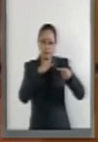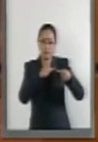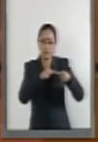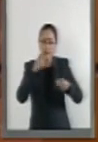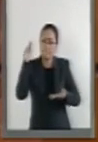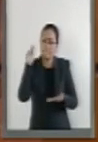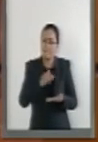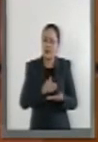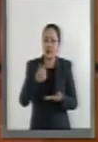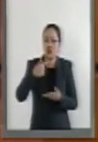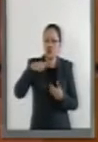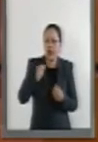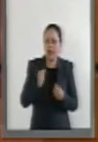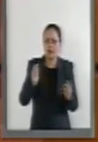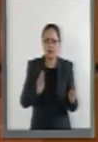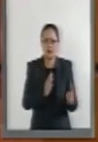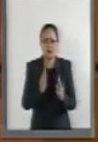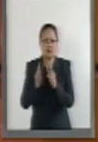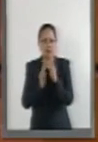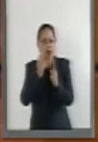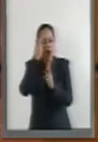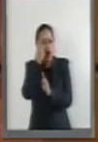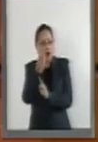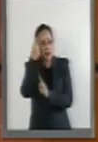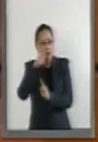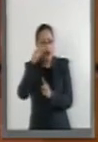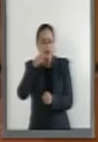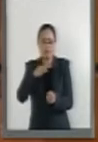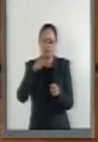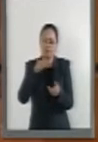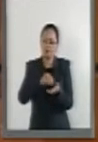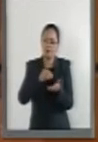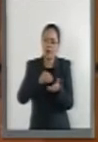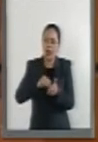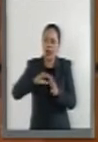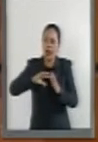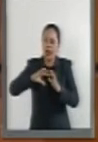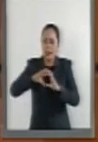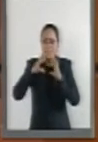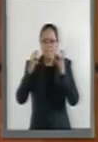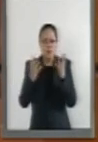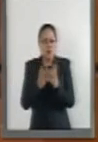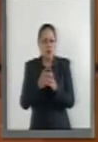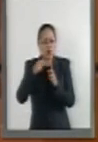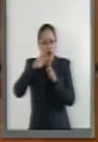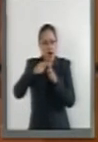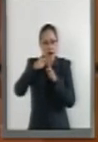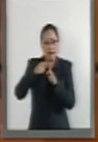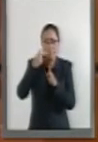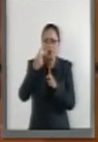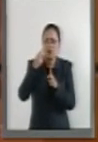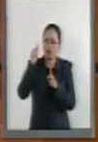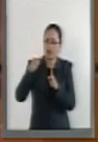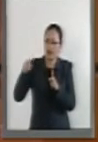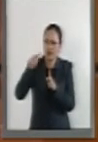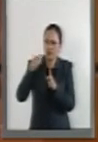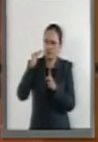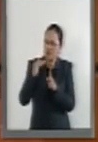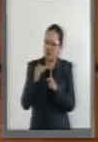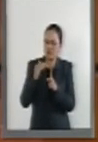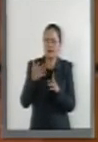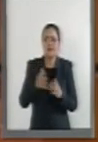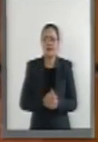reducir las emisiones de gases de efecto invernadero para mantener el calentamiento del planeta por debajo de los dos grados, siendo